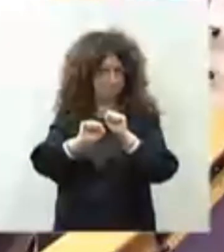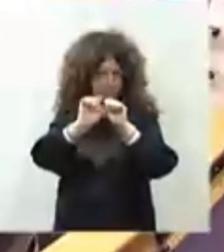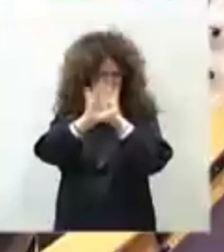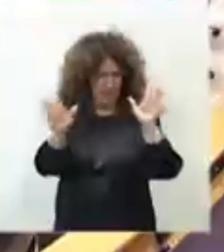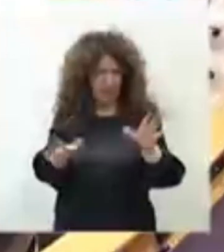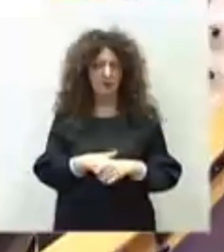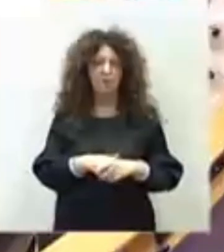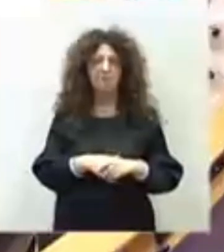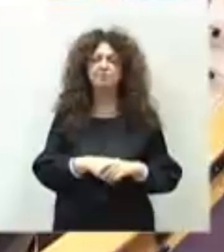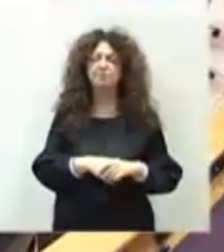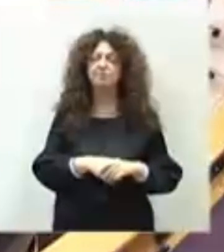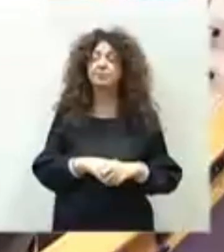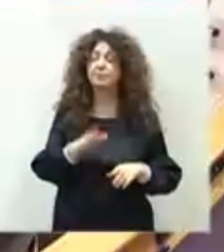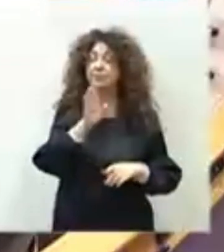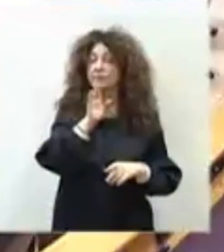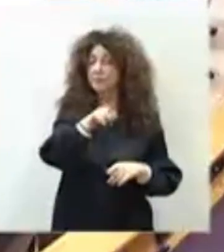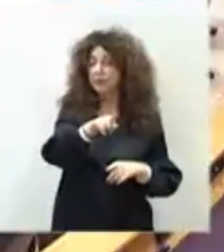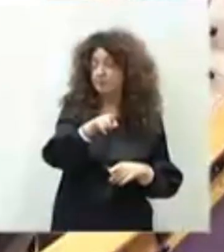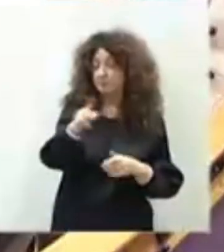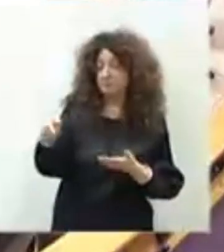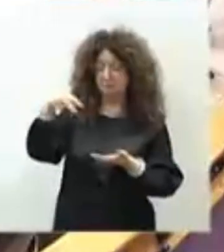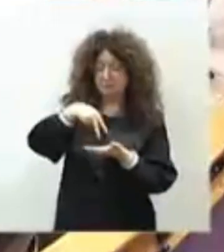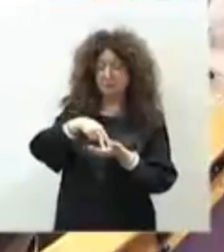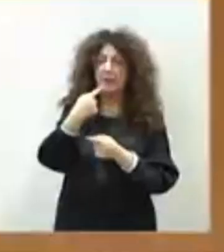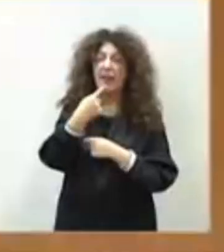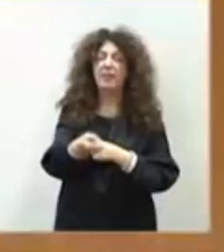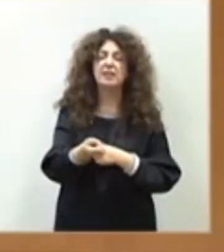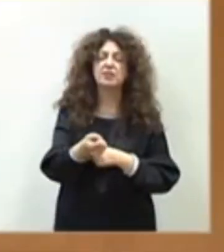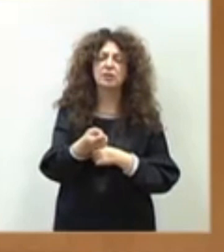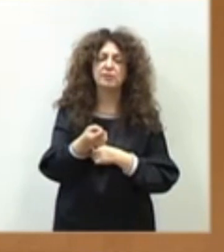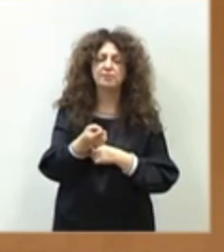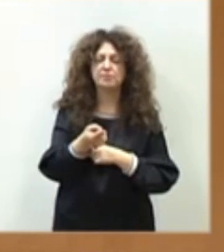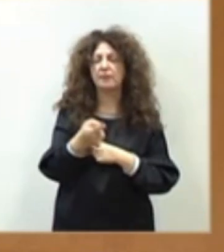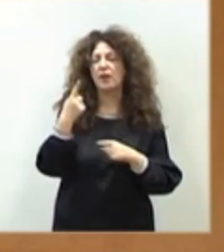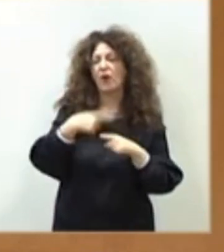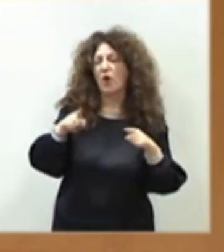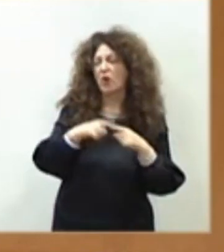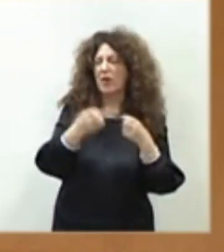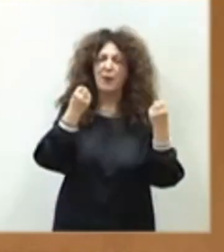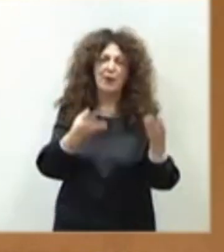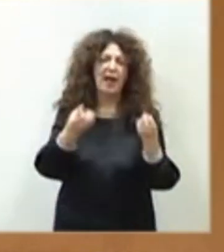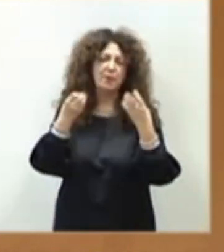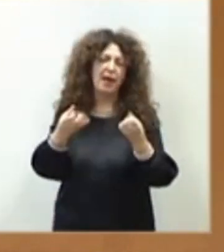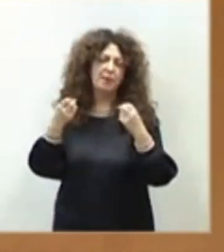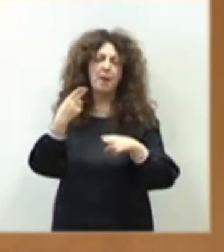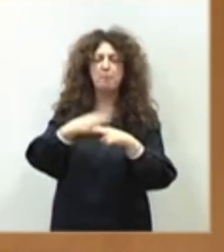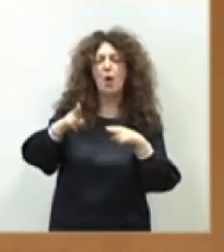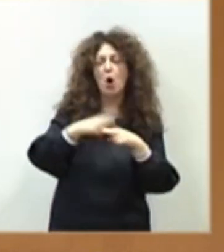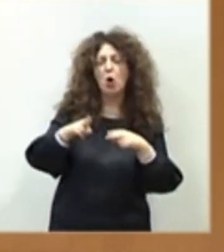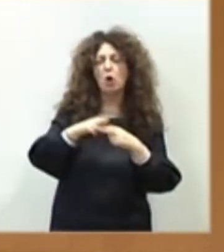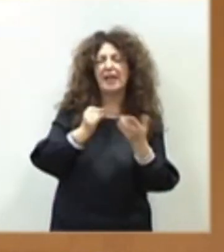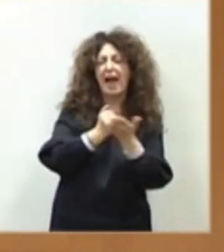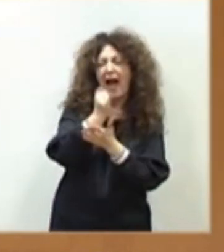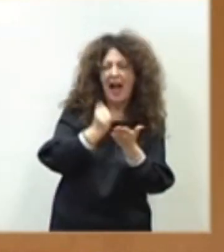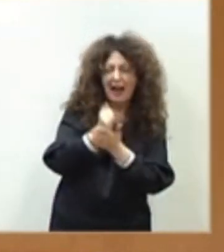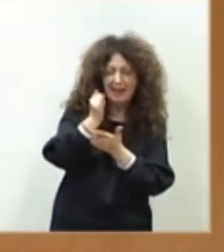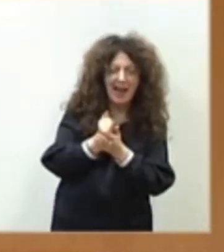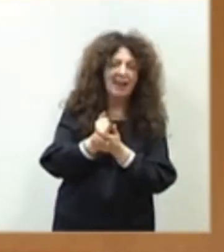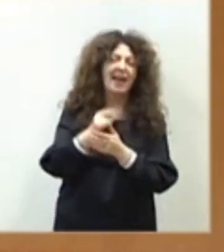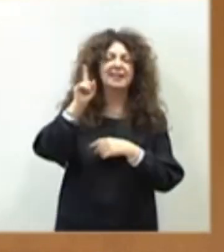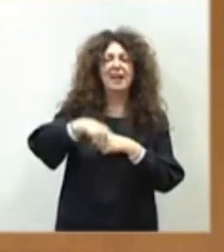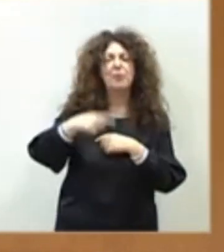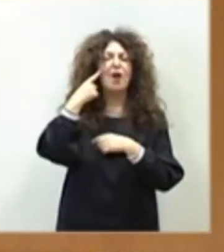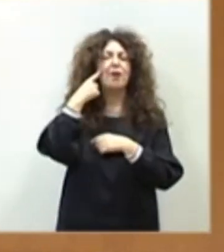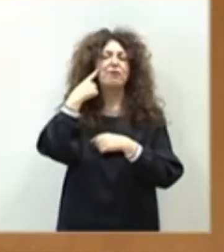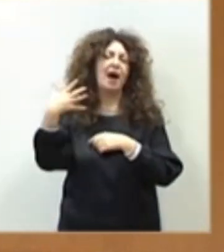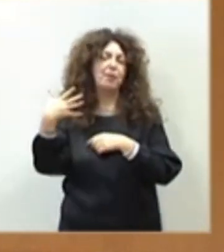Usted ha hablado aquí de todo lo bien que va la política agraria común y ese famoso y maravilloso plan